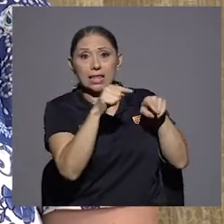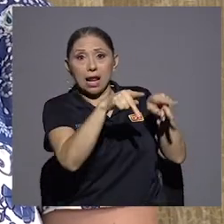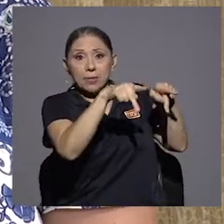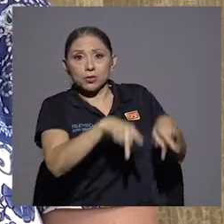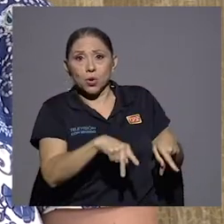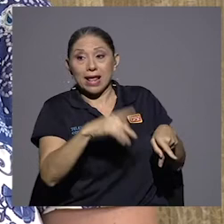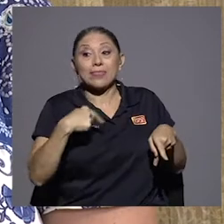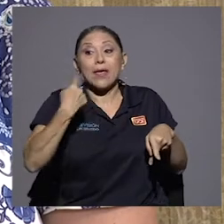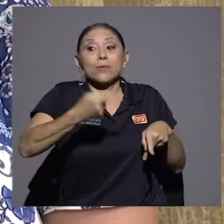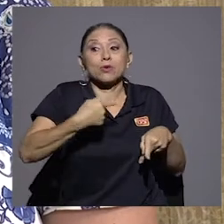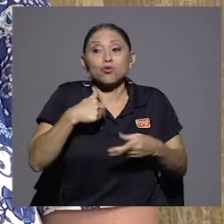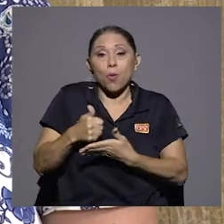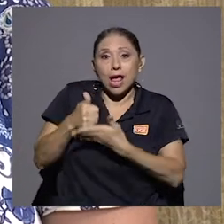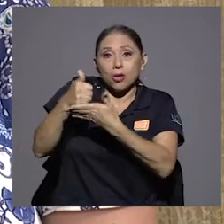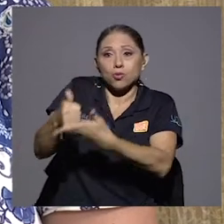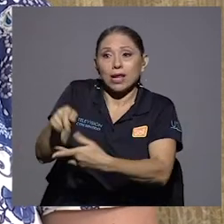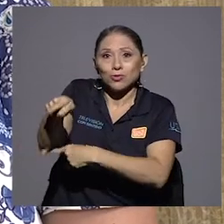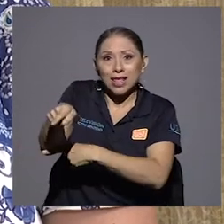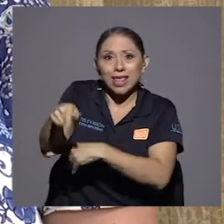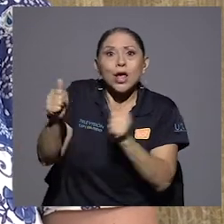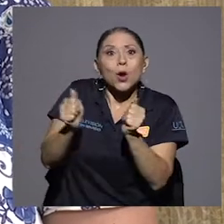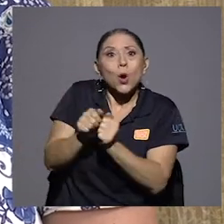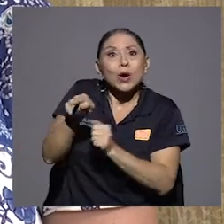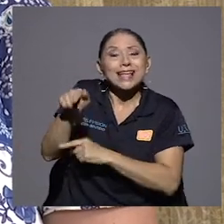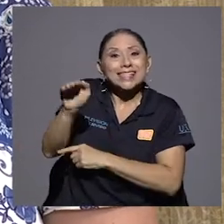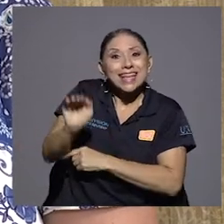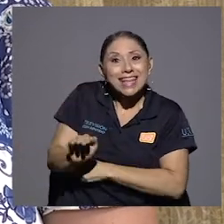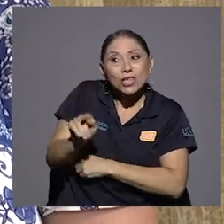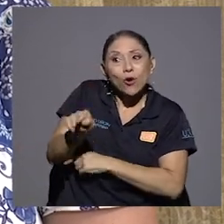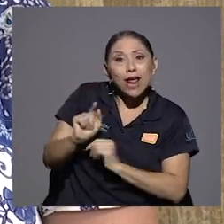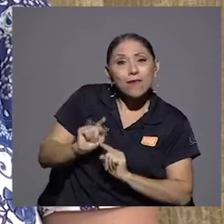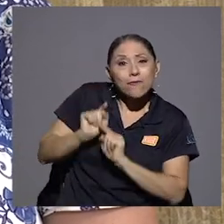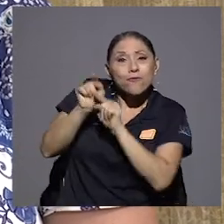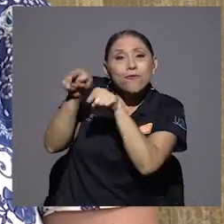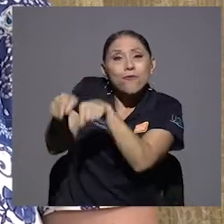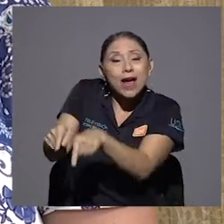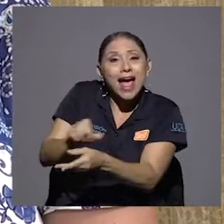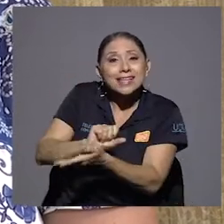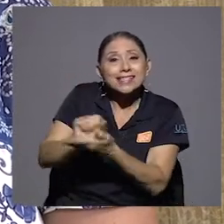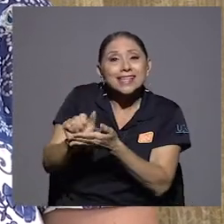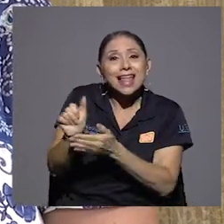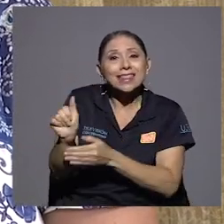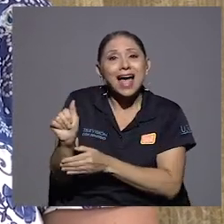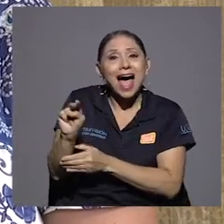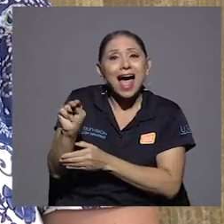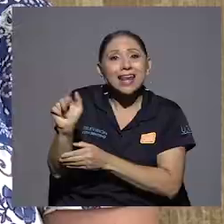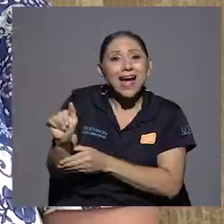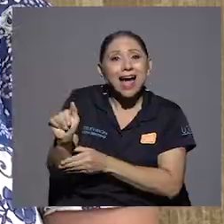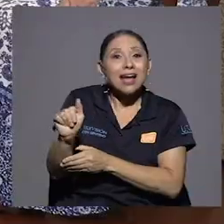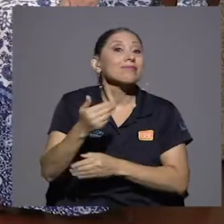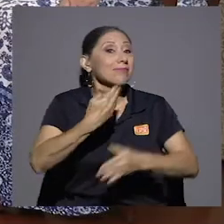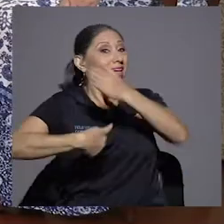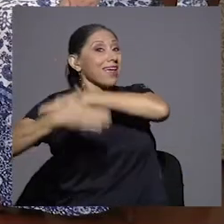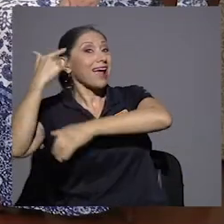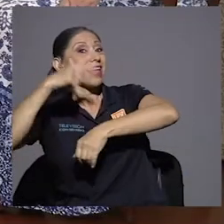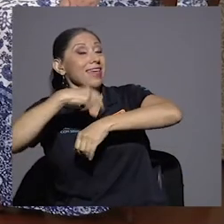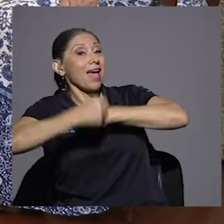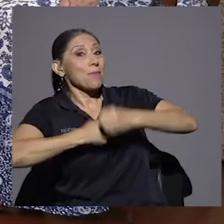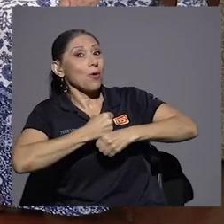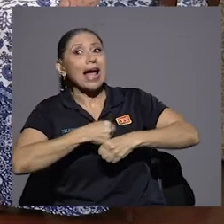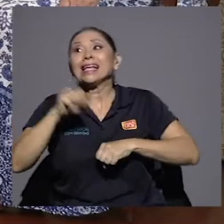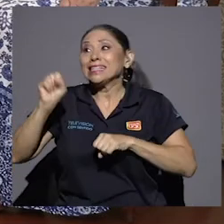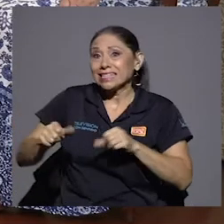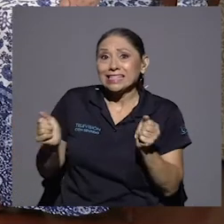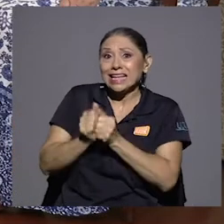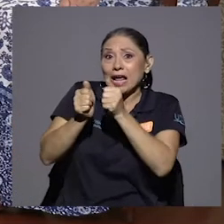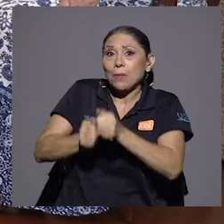Con ese niño se fue hasta Santa Ana. En aquella época. En aquella época. En volanta. Y se la trajo a la señora